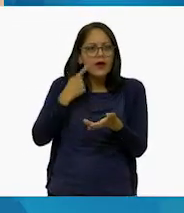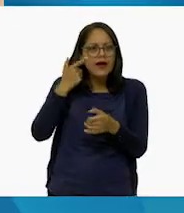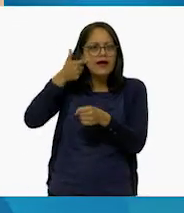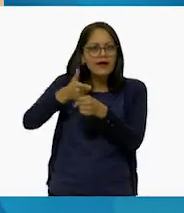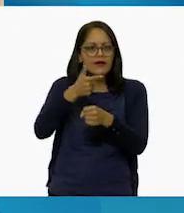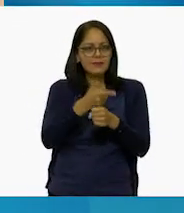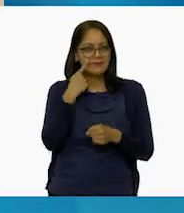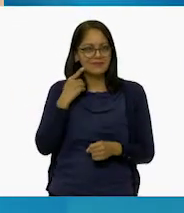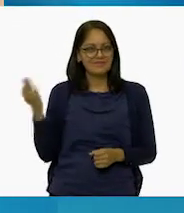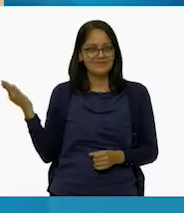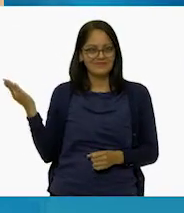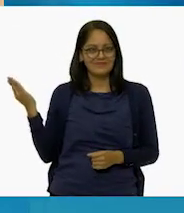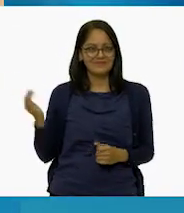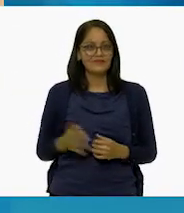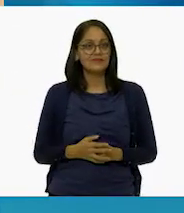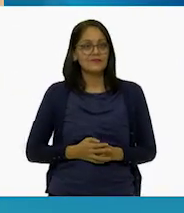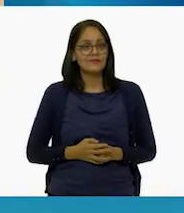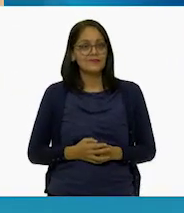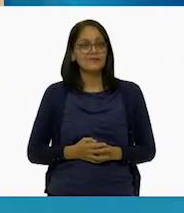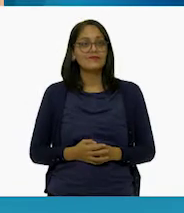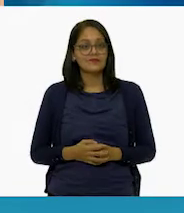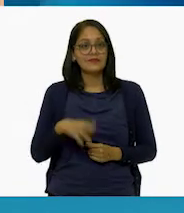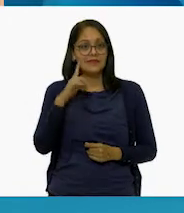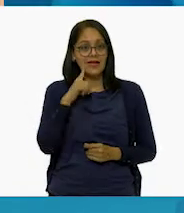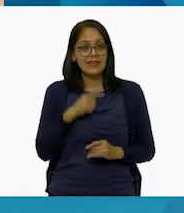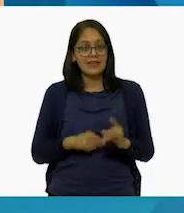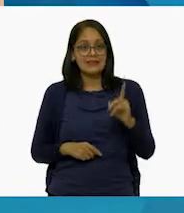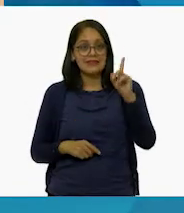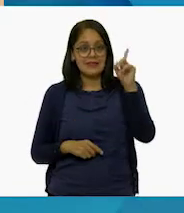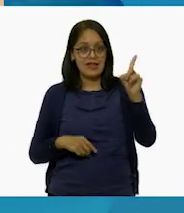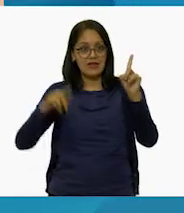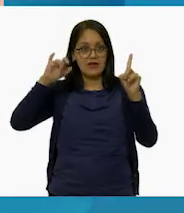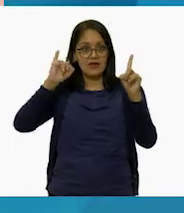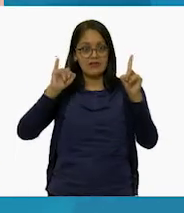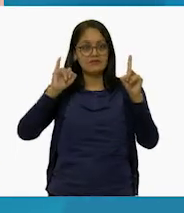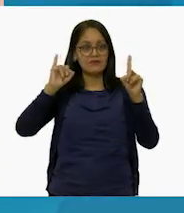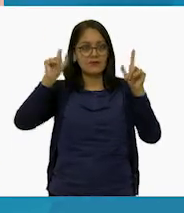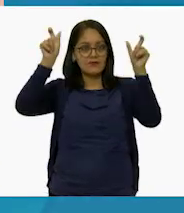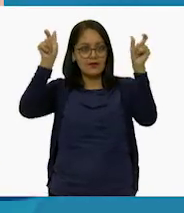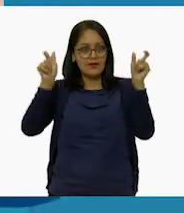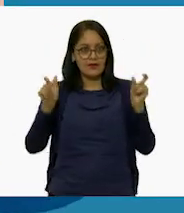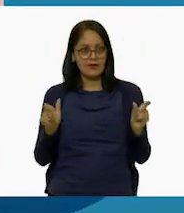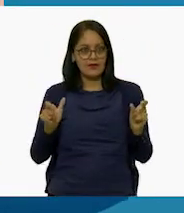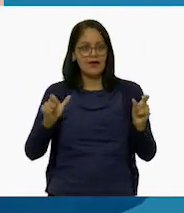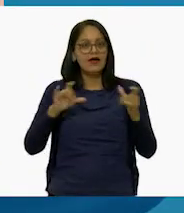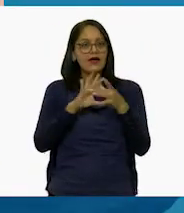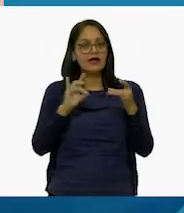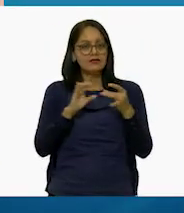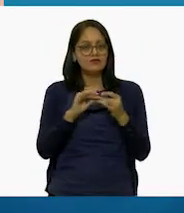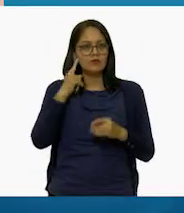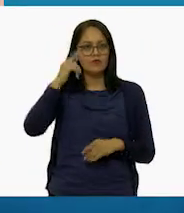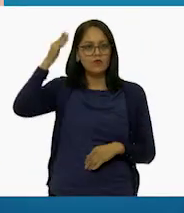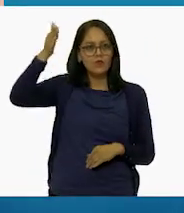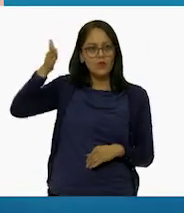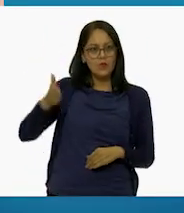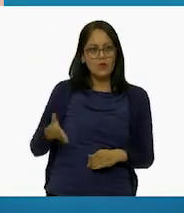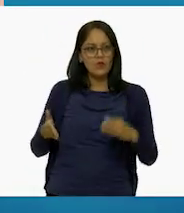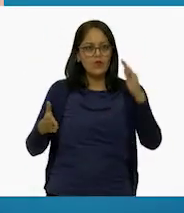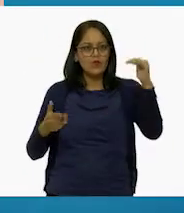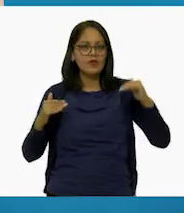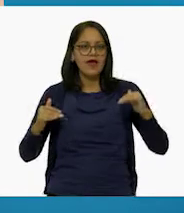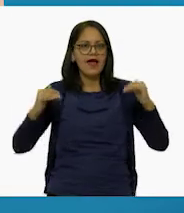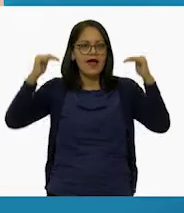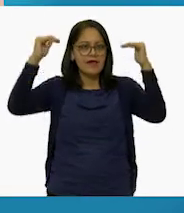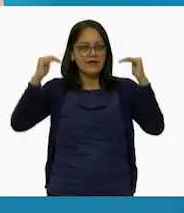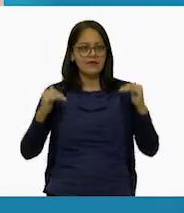este ejemplo. Los márgenes derecho e izquierdo nos indican la latitud en este caso. El número